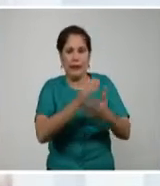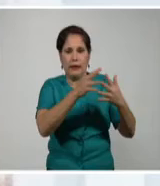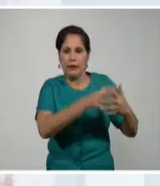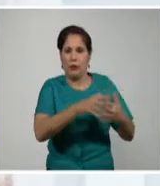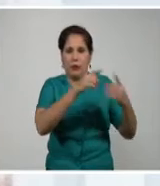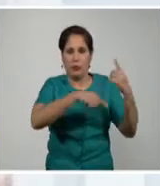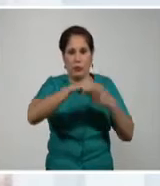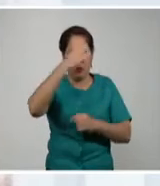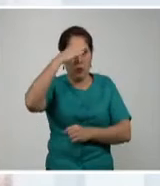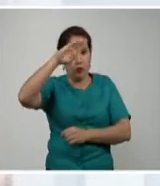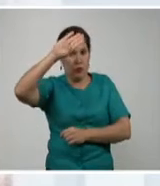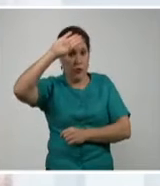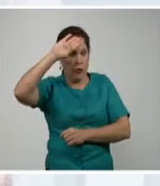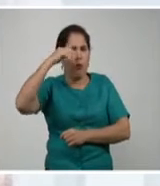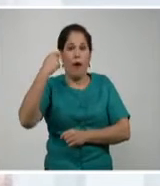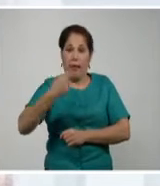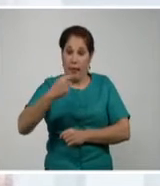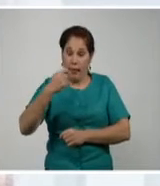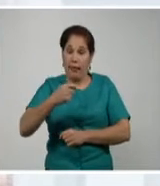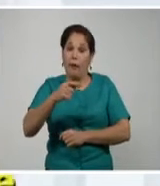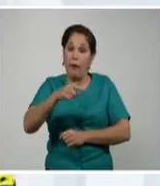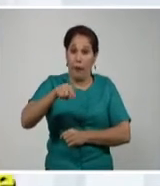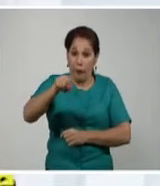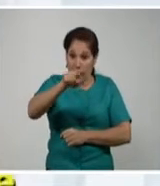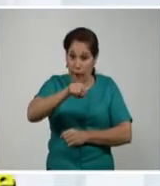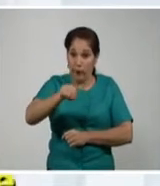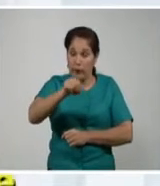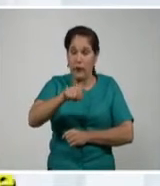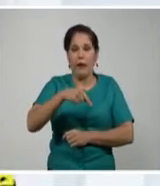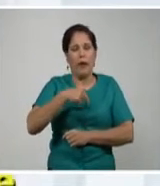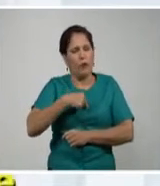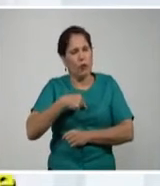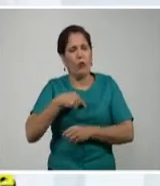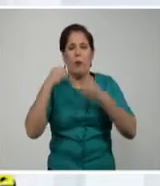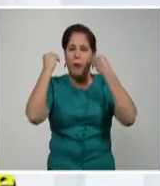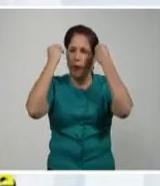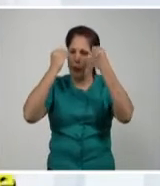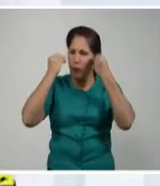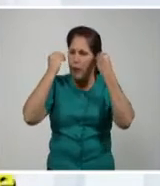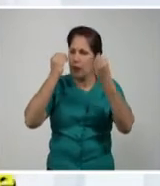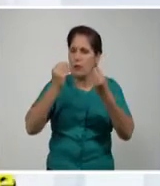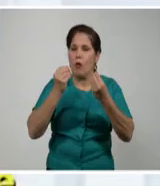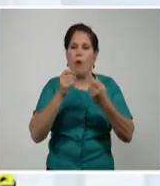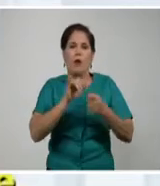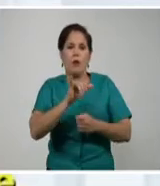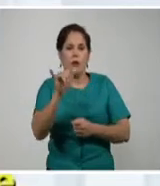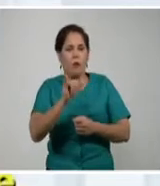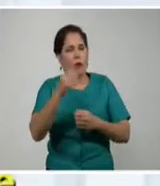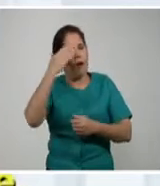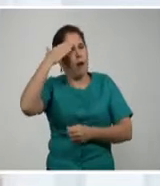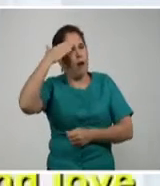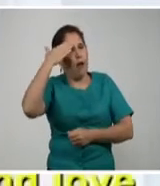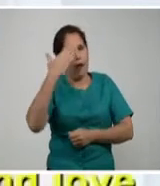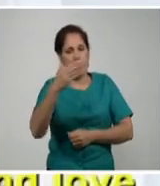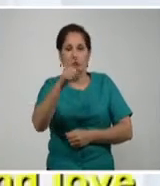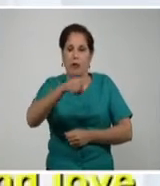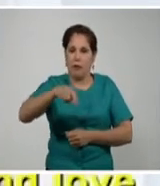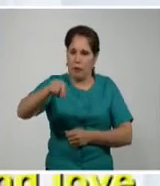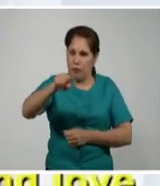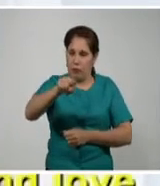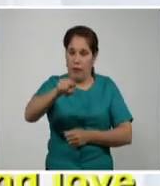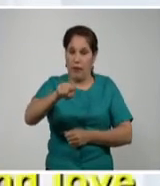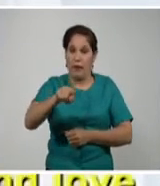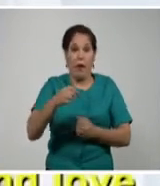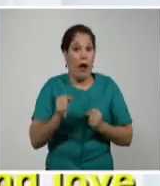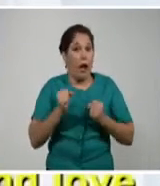de Estados Unidos hacia nuestro país, les trasladamos el más profundo agradecimiento. Solo